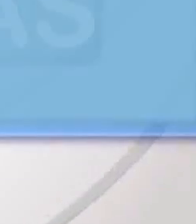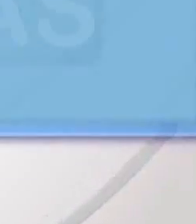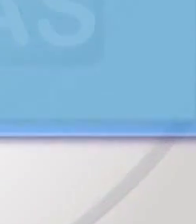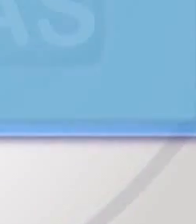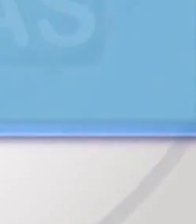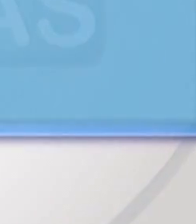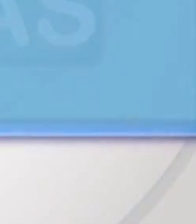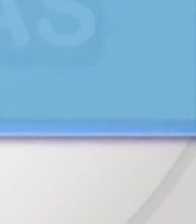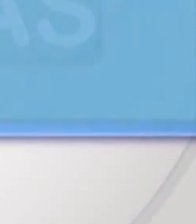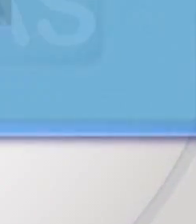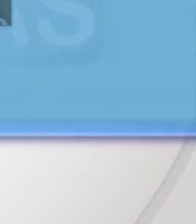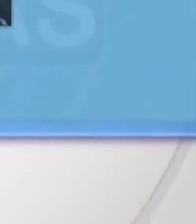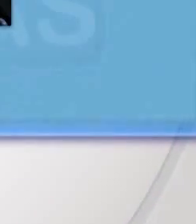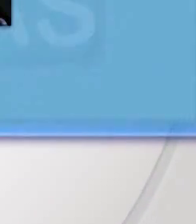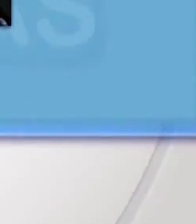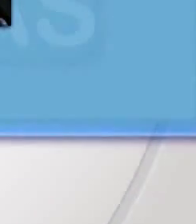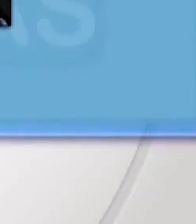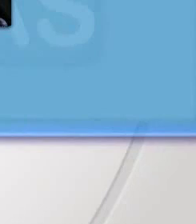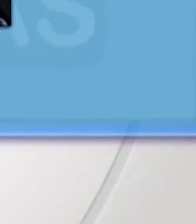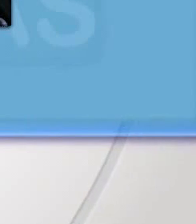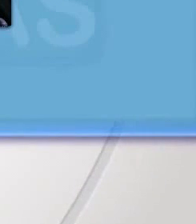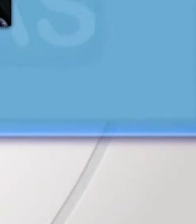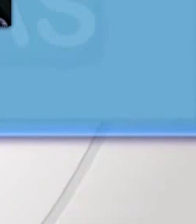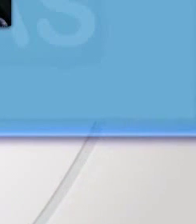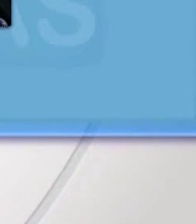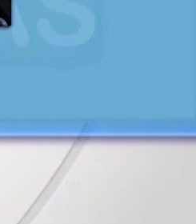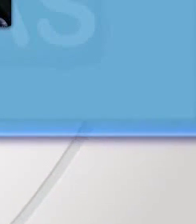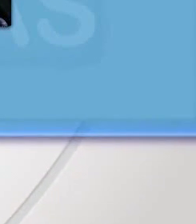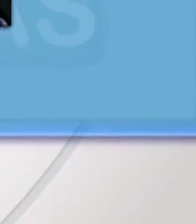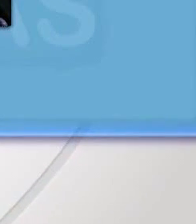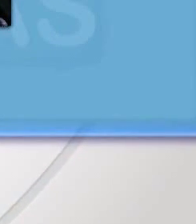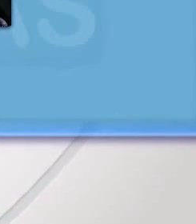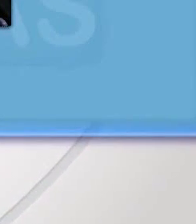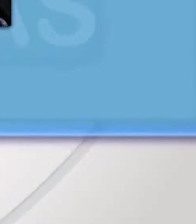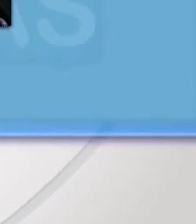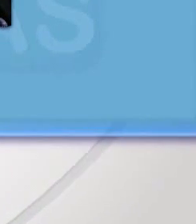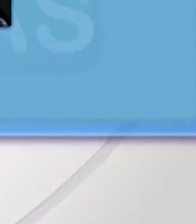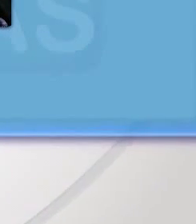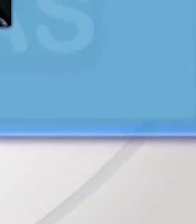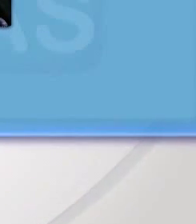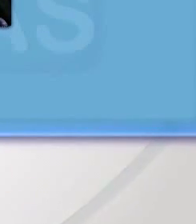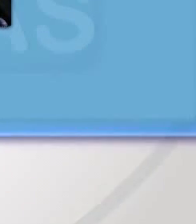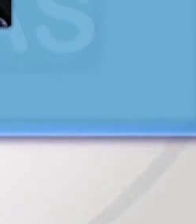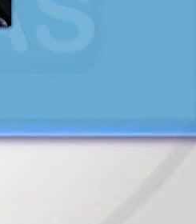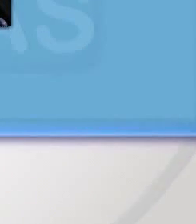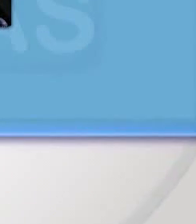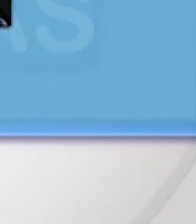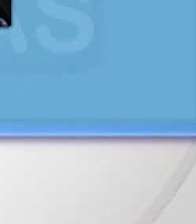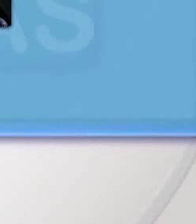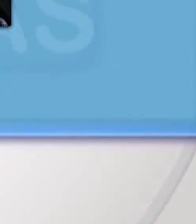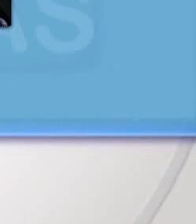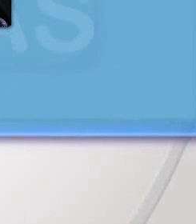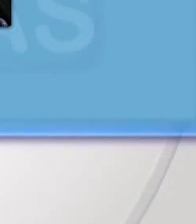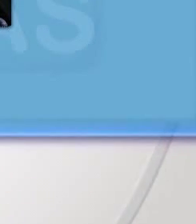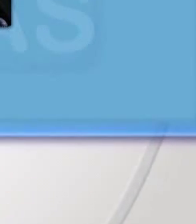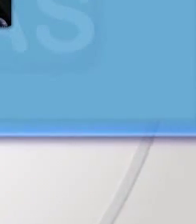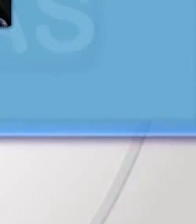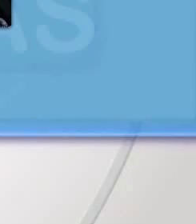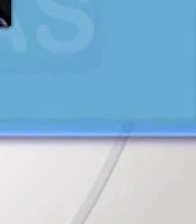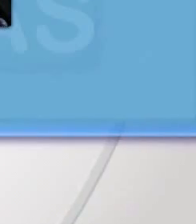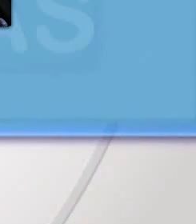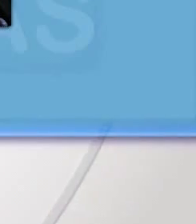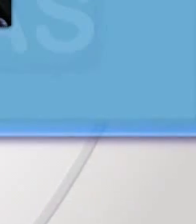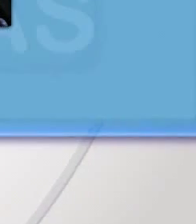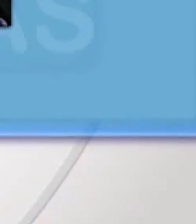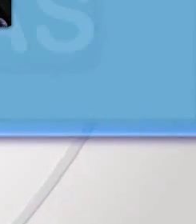Jaime Arciniega, dirigente sindical, presidente de la Confederación Sindical de Trabajadores del Ecuador, miembro del